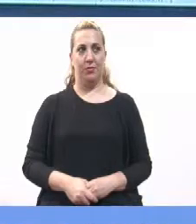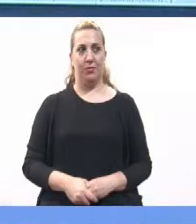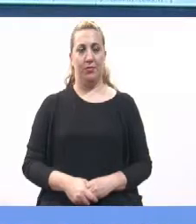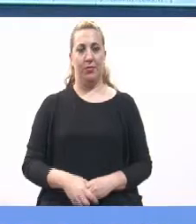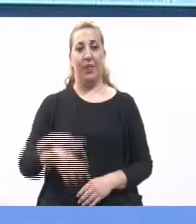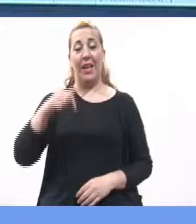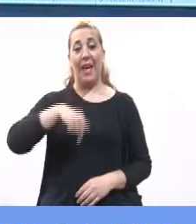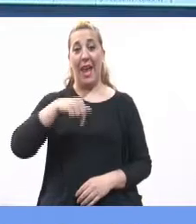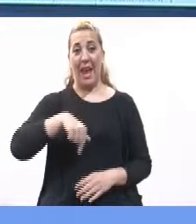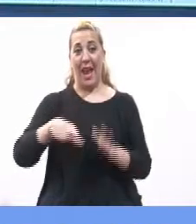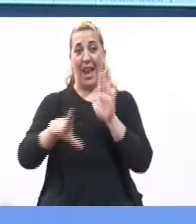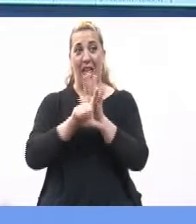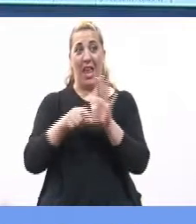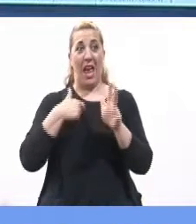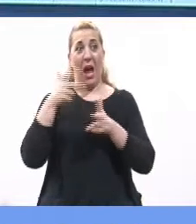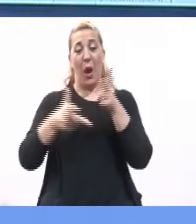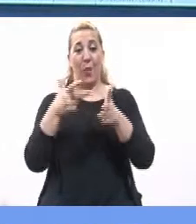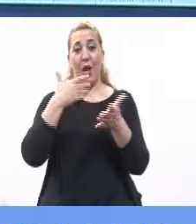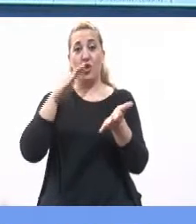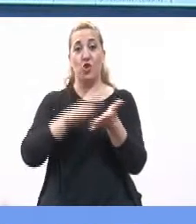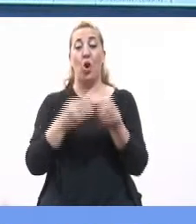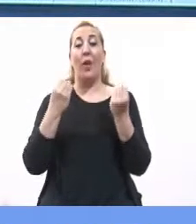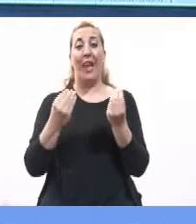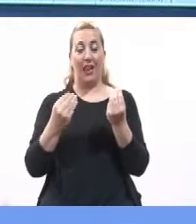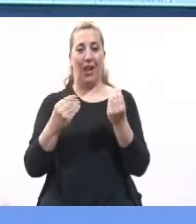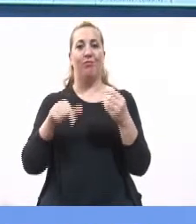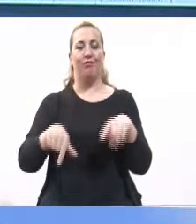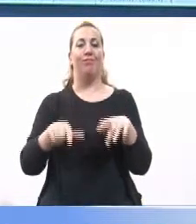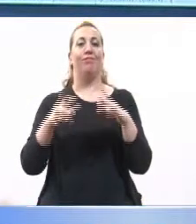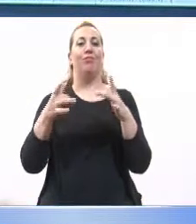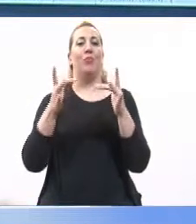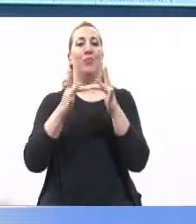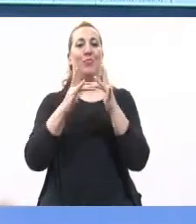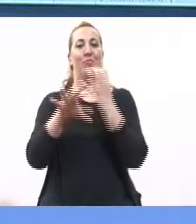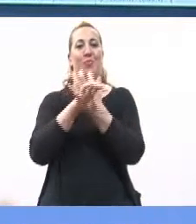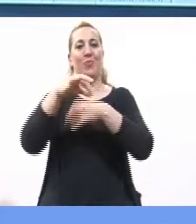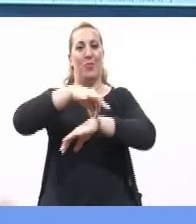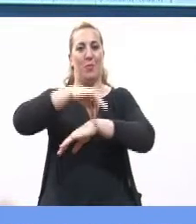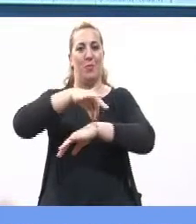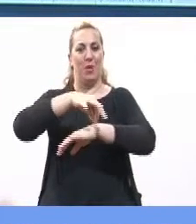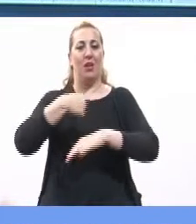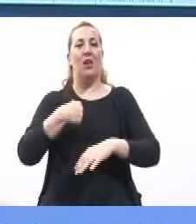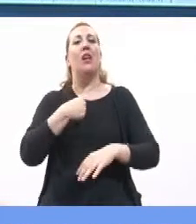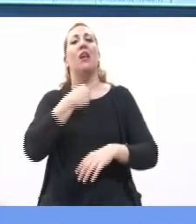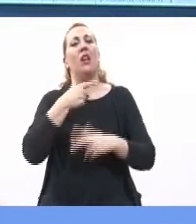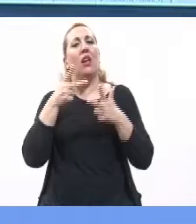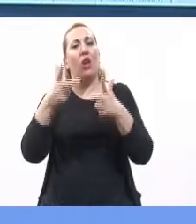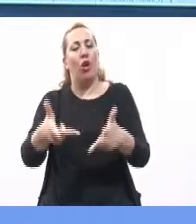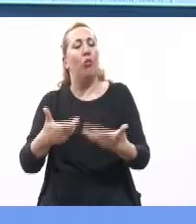La ley a la que yo me voy a referir tiene que ver con telemedicina y quiero expresar mi enorme